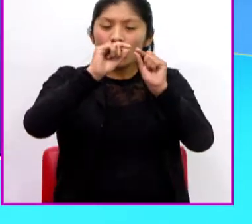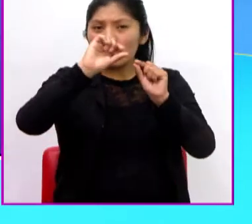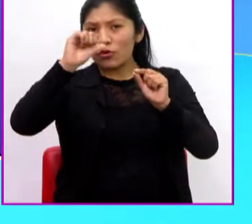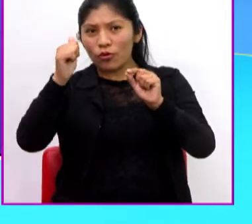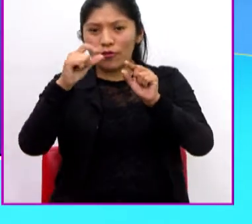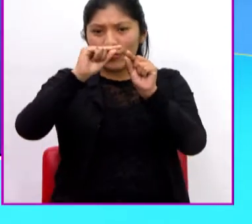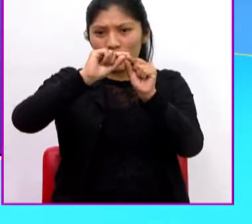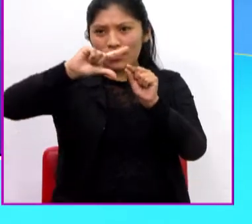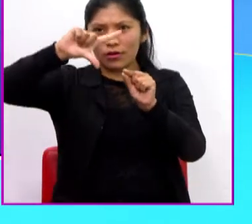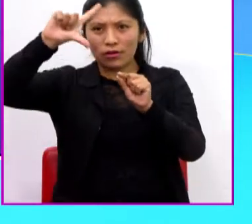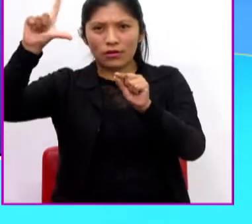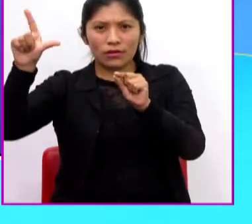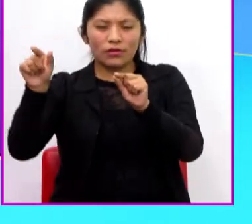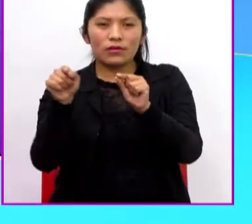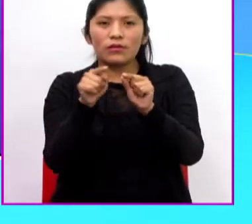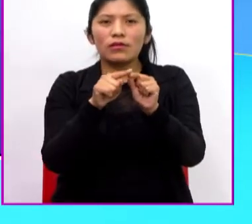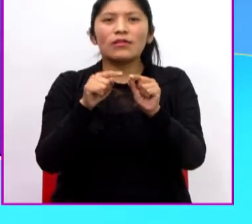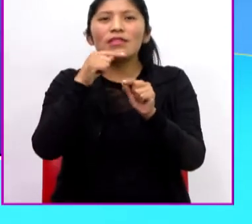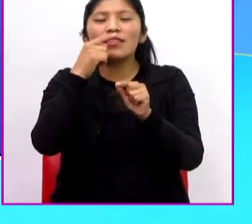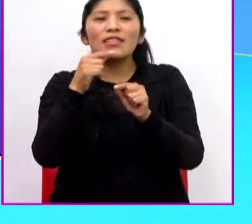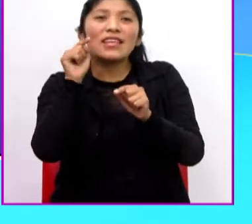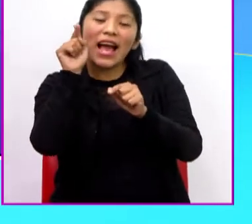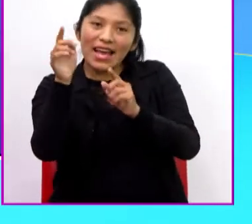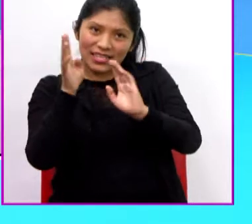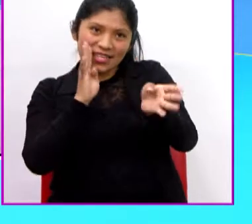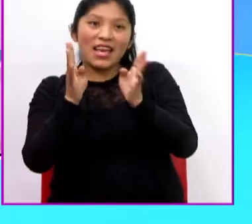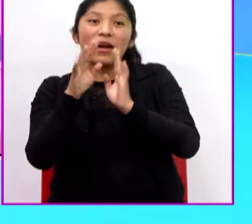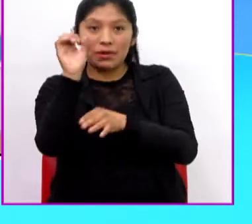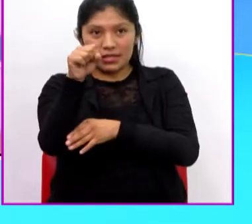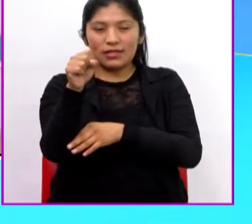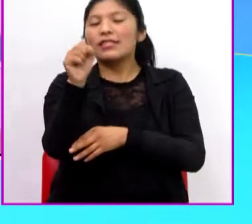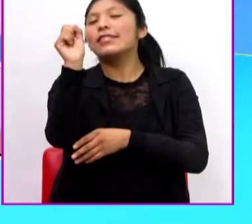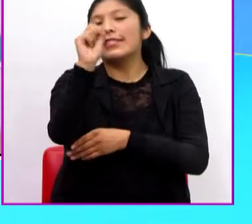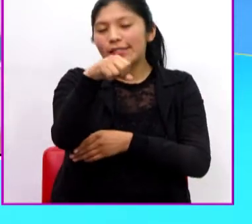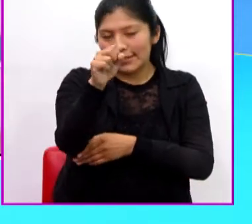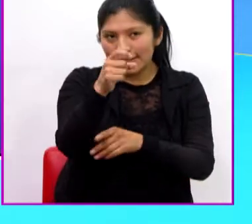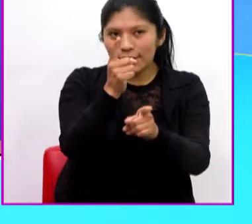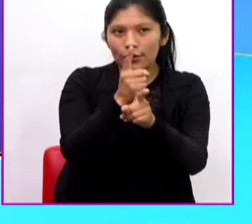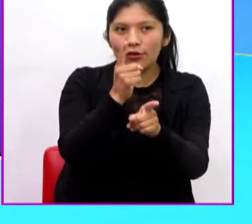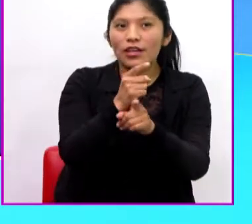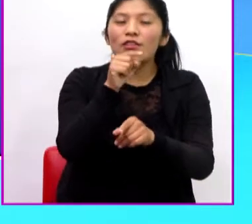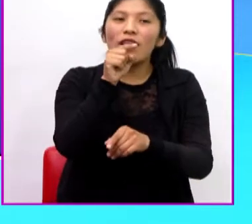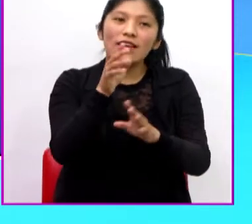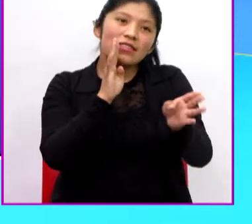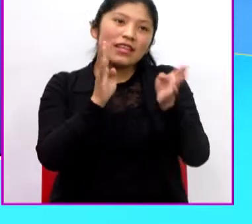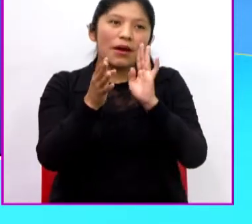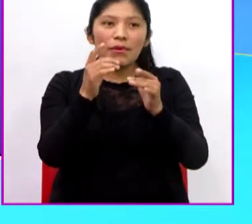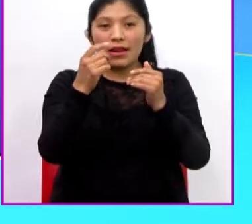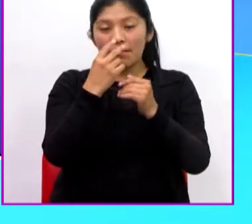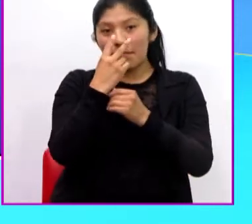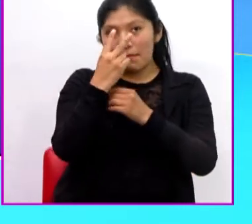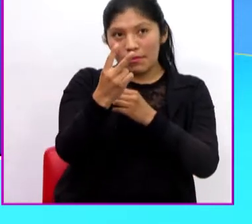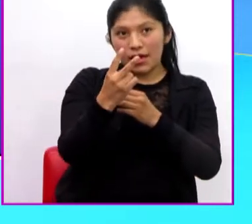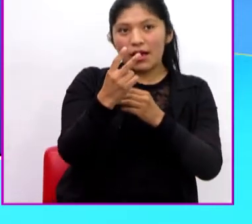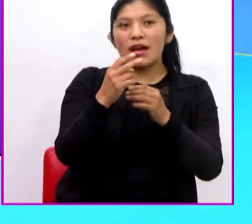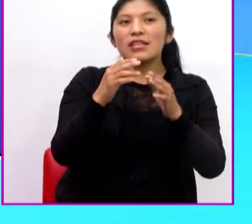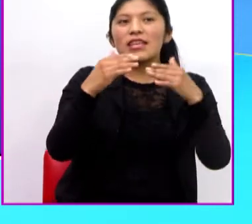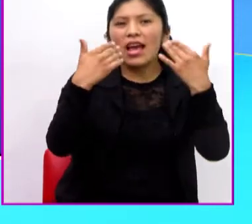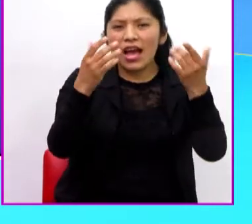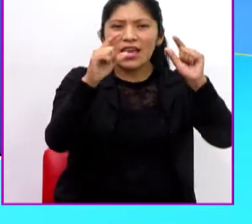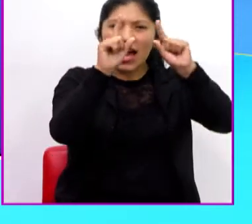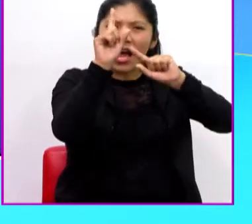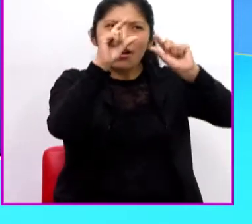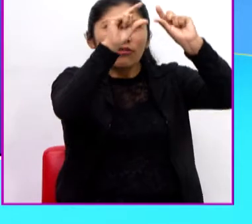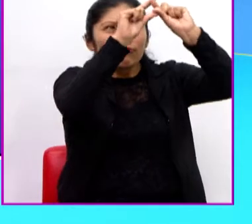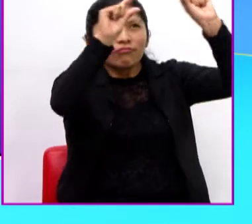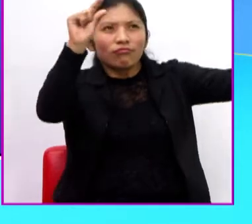cuadro 3 y 4. Allí sí que hablan, ¿no? Por supuesto. Y miren en el primer cuadro que hay un recuadro pequeño que